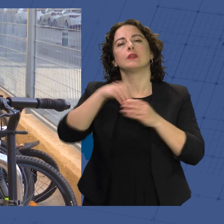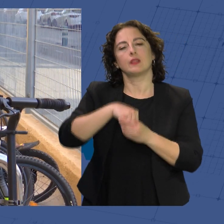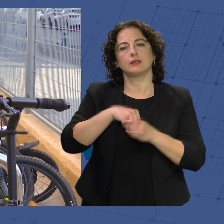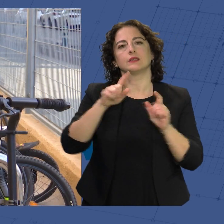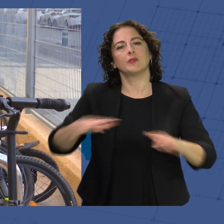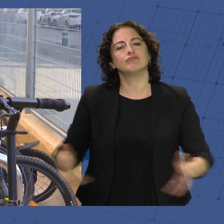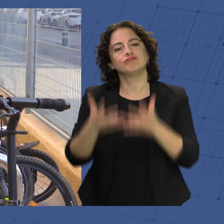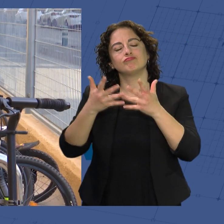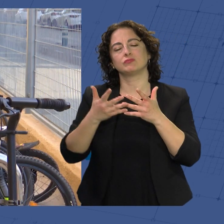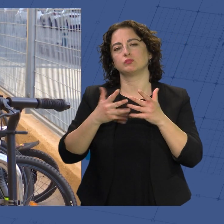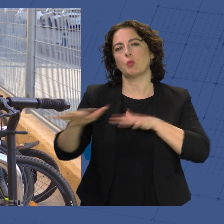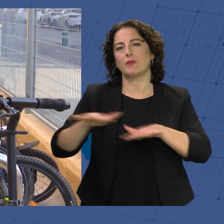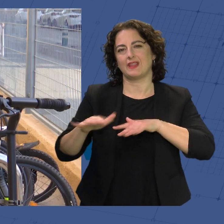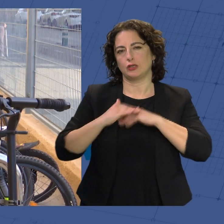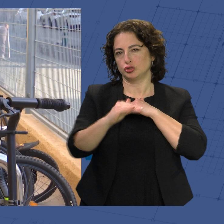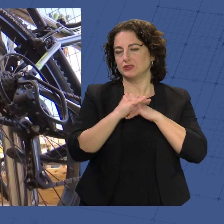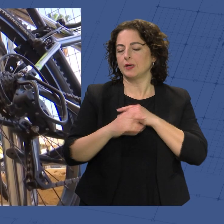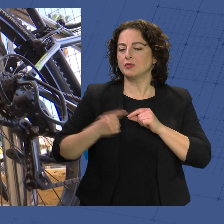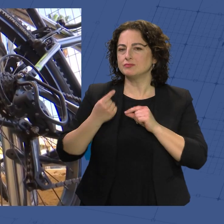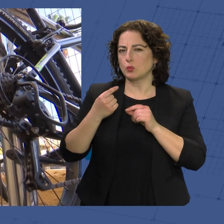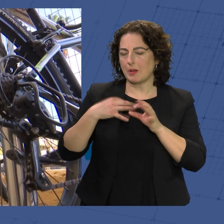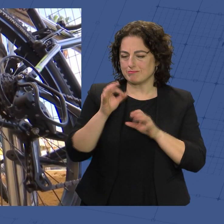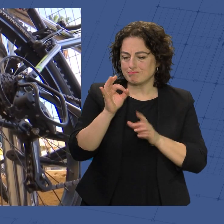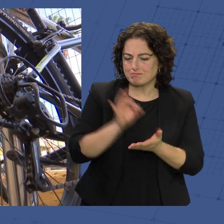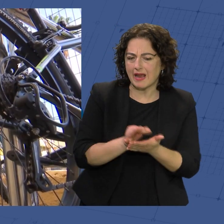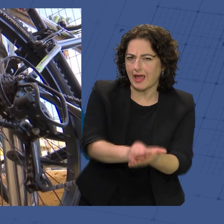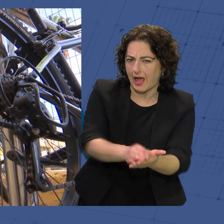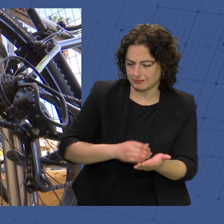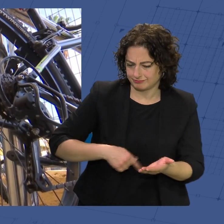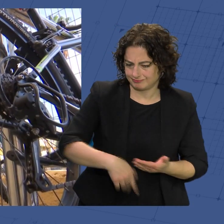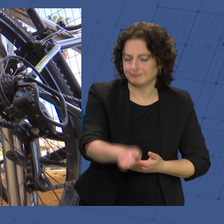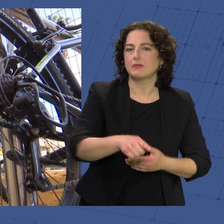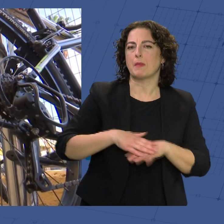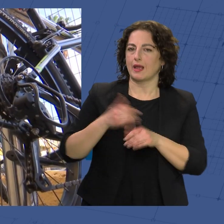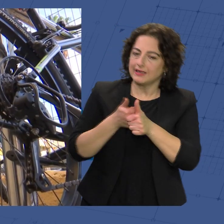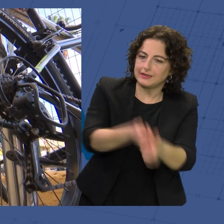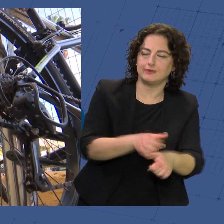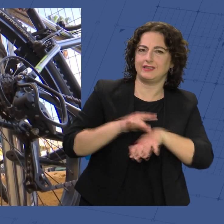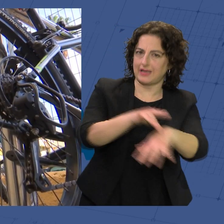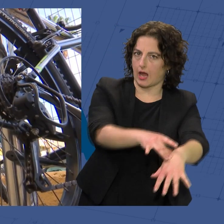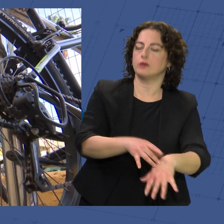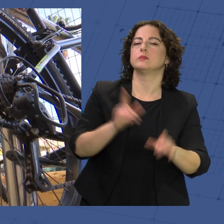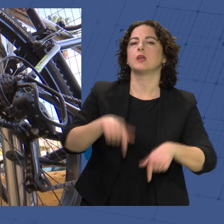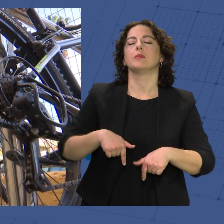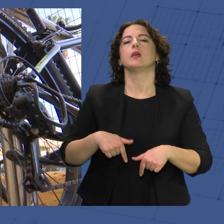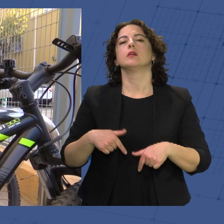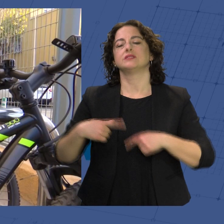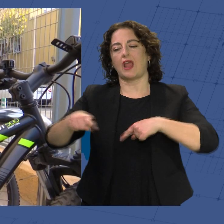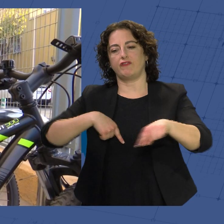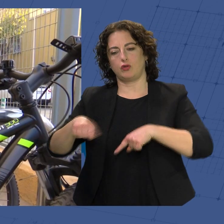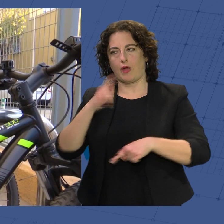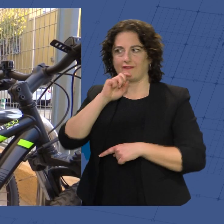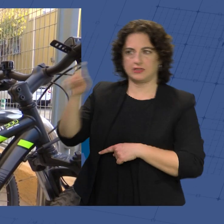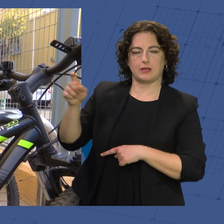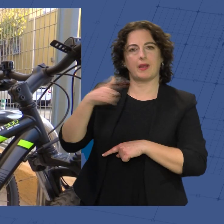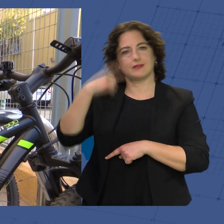la movilidad sostenible, se han señalizado las rutas en puntos estratégicos y visibles para guiar a los estudiantes, a sus familiares y alertar al tráfico de su presencia en las